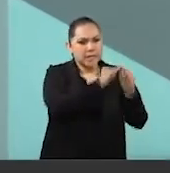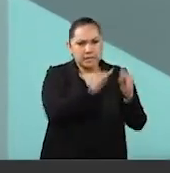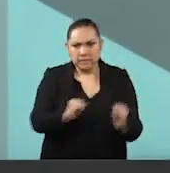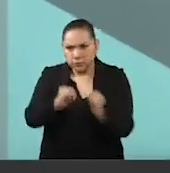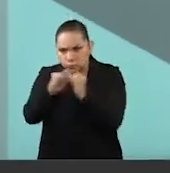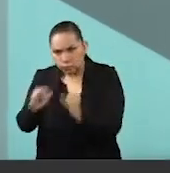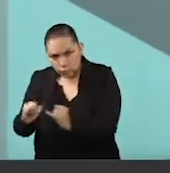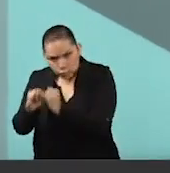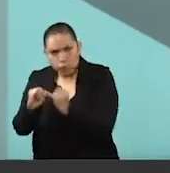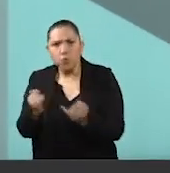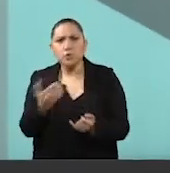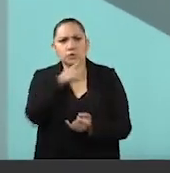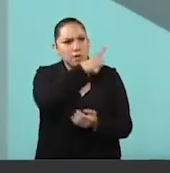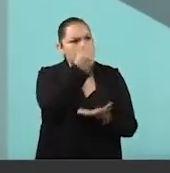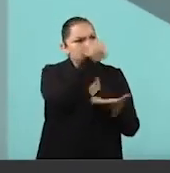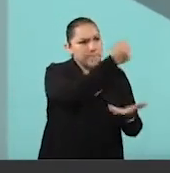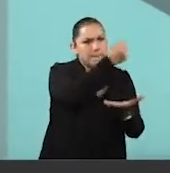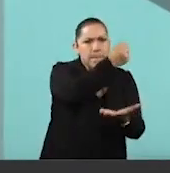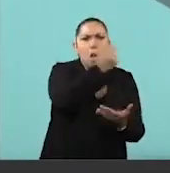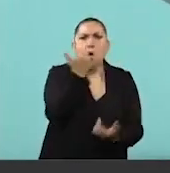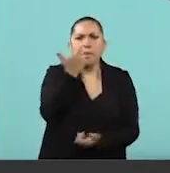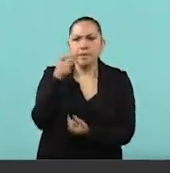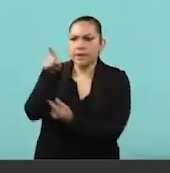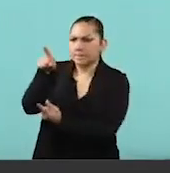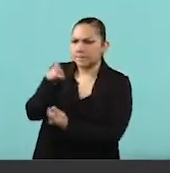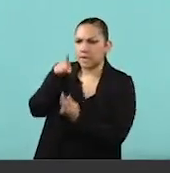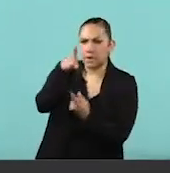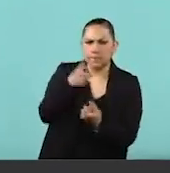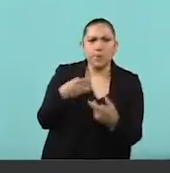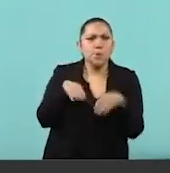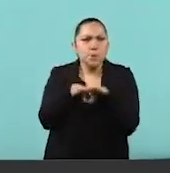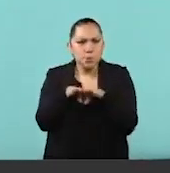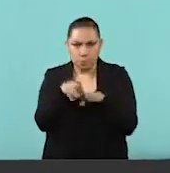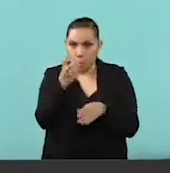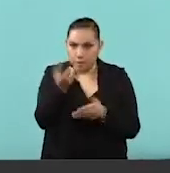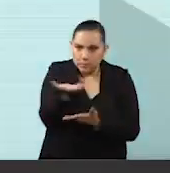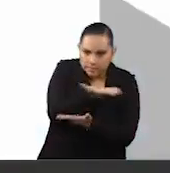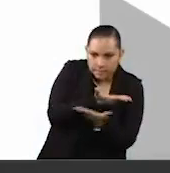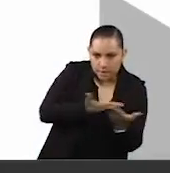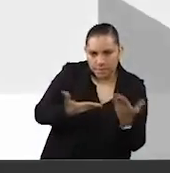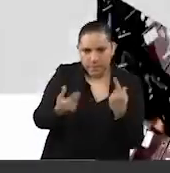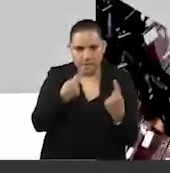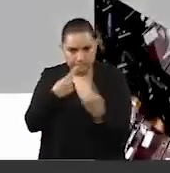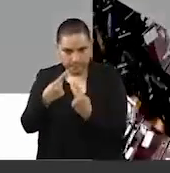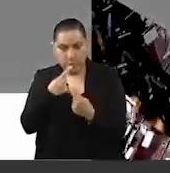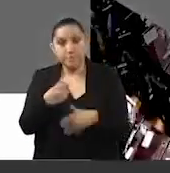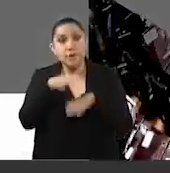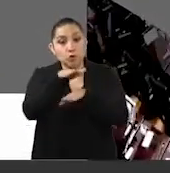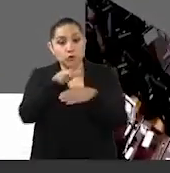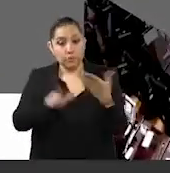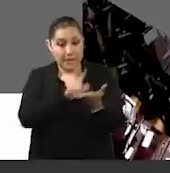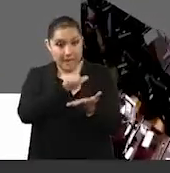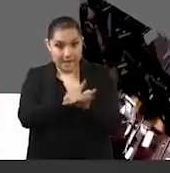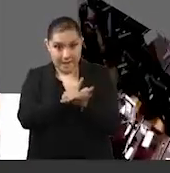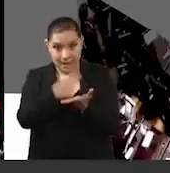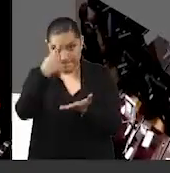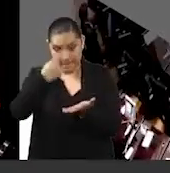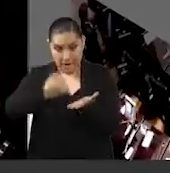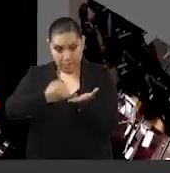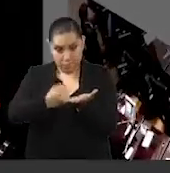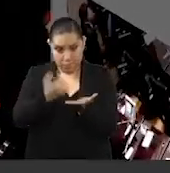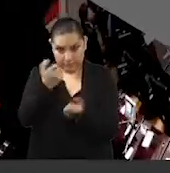dónde se van a obtener esos recursos, una parte crucial. Bueno, en lo que respecta a la ley de ingresos de la Federación, mire usted,